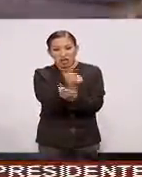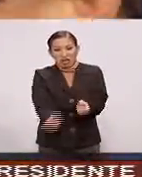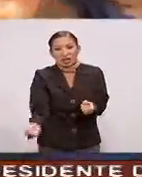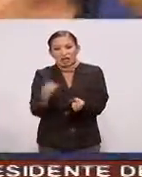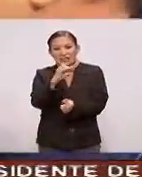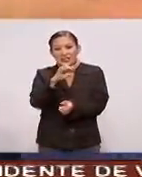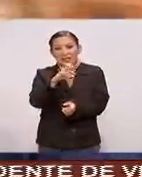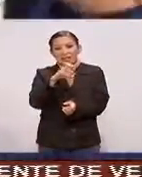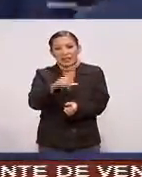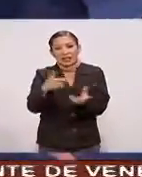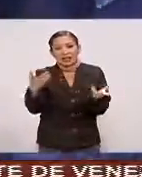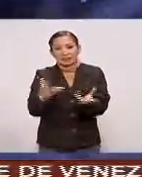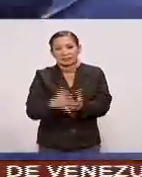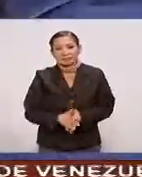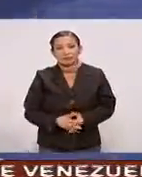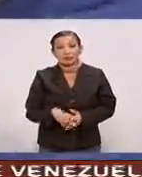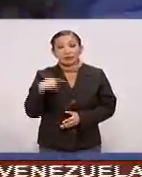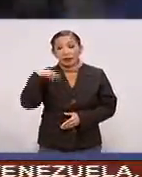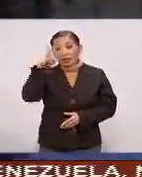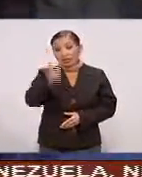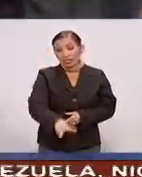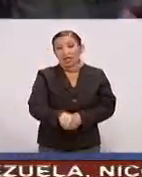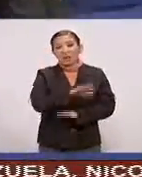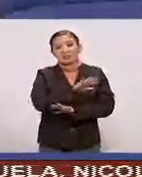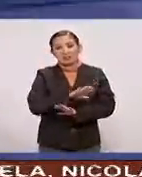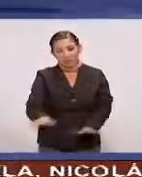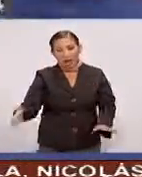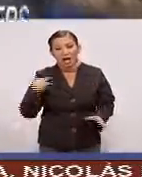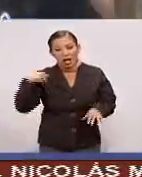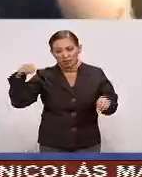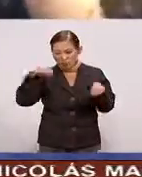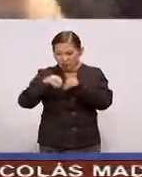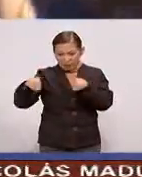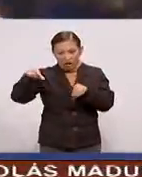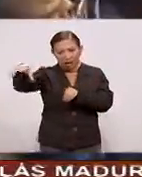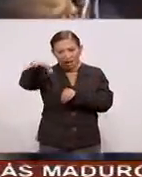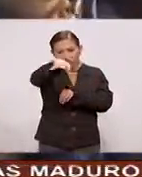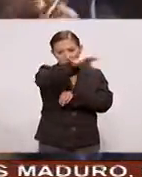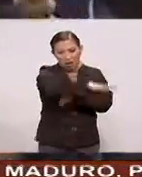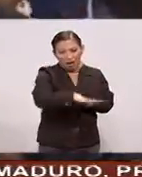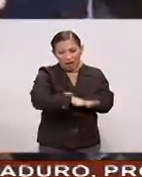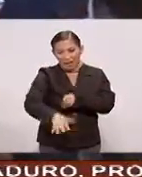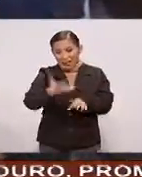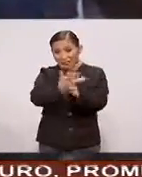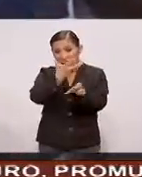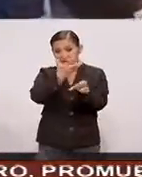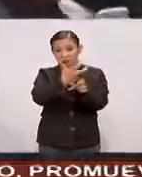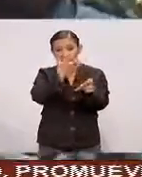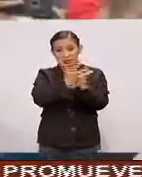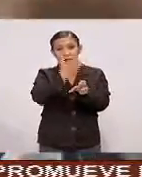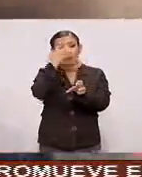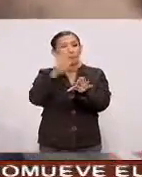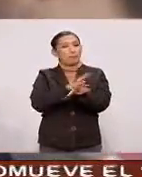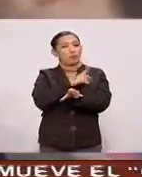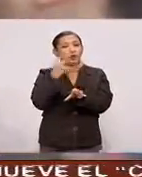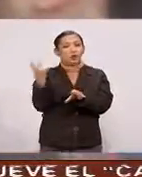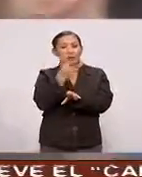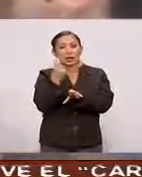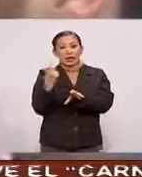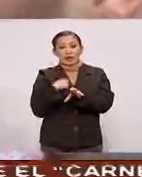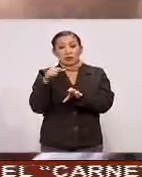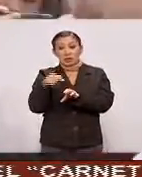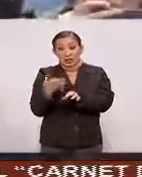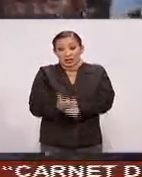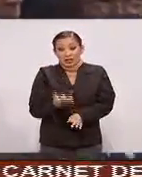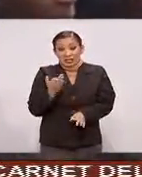En una generación Lo cierto es que ya Se están movilizando Varios sectores En los Estados Unidos ¿Por qué? Porque pues